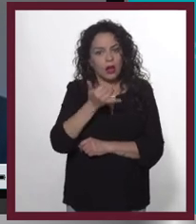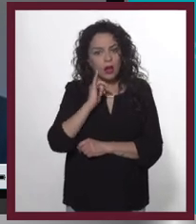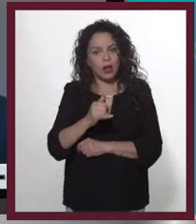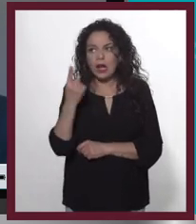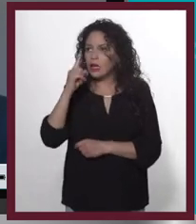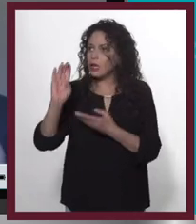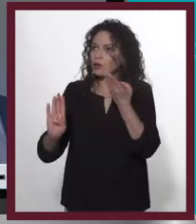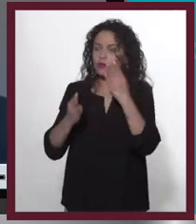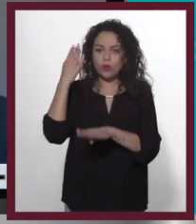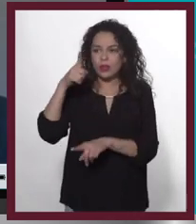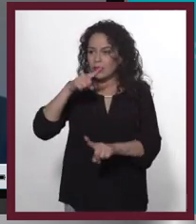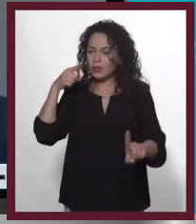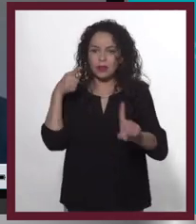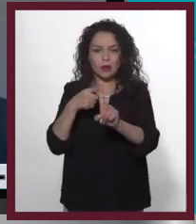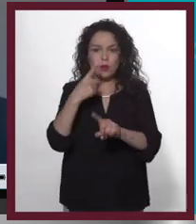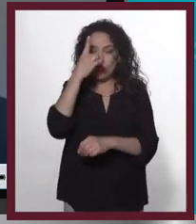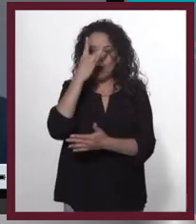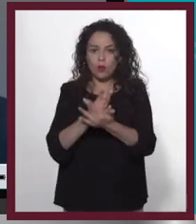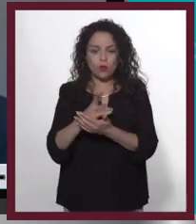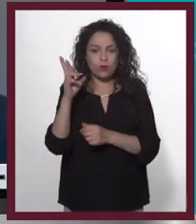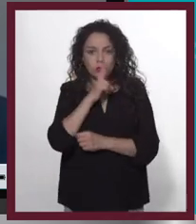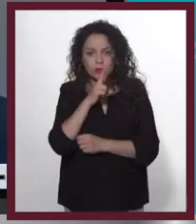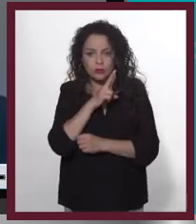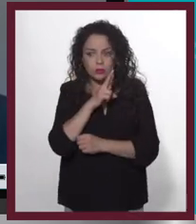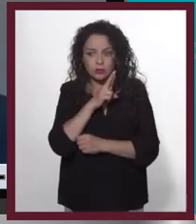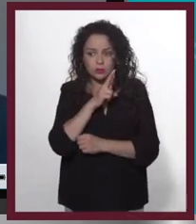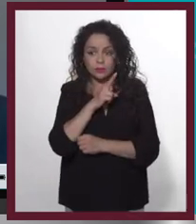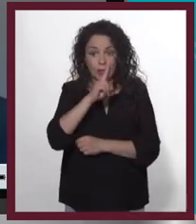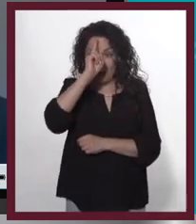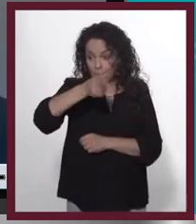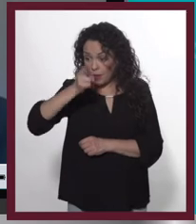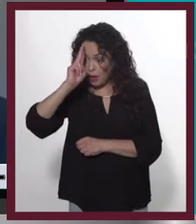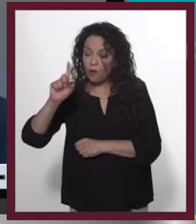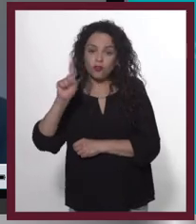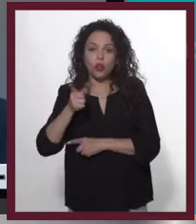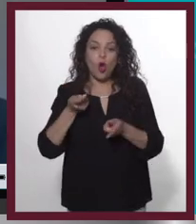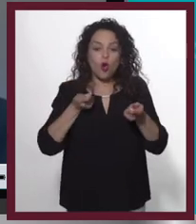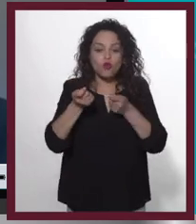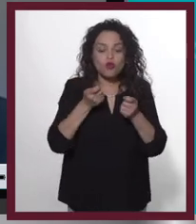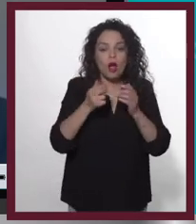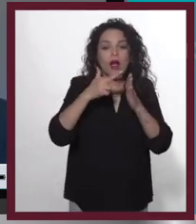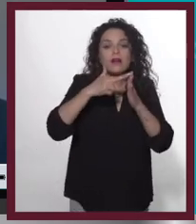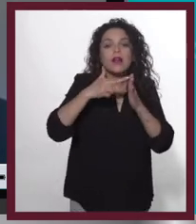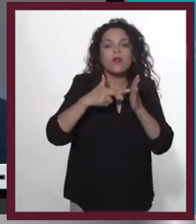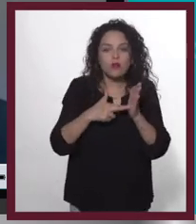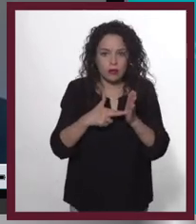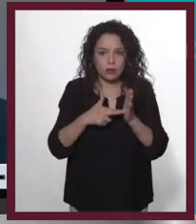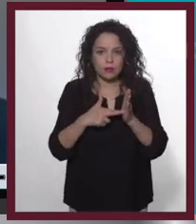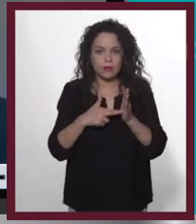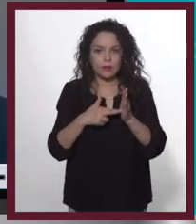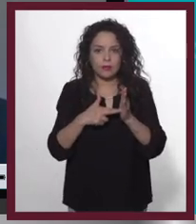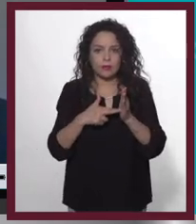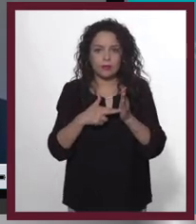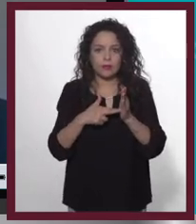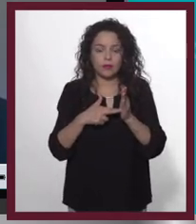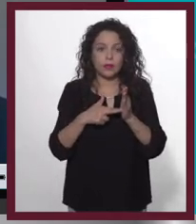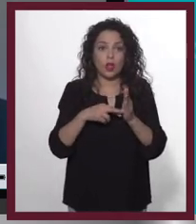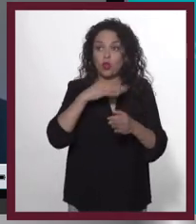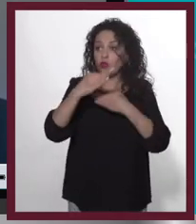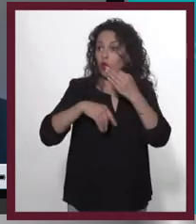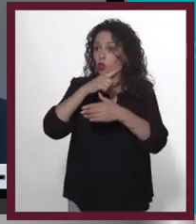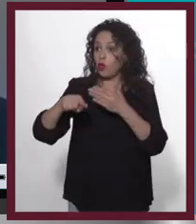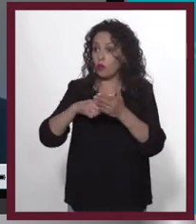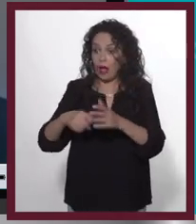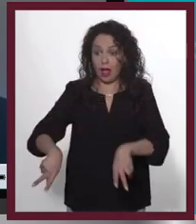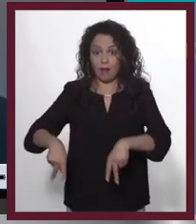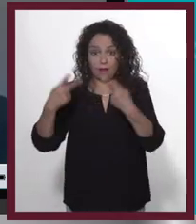¿No? Y a partir de regulaciones, no de prohibiciones, porque no estamos hablando de prohibiciones, de regulaciones. Es decir, no se vende alcohol en